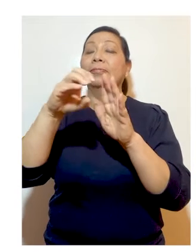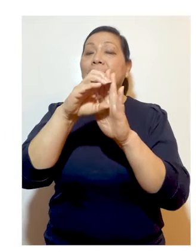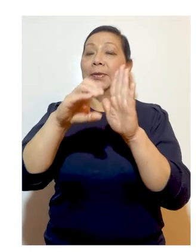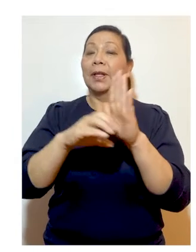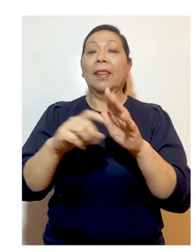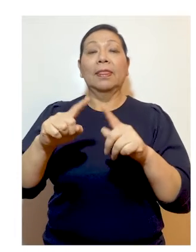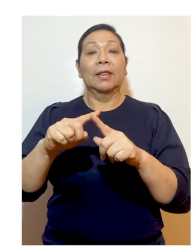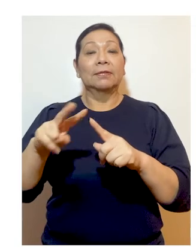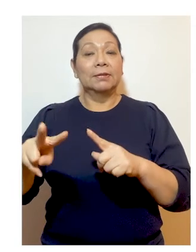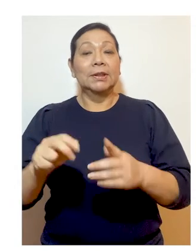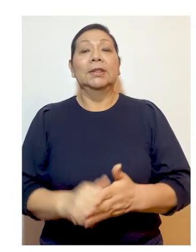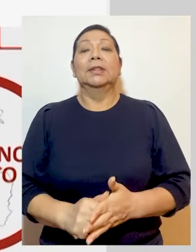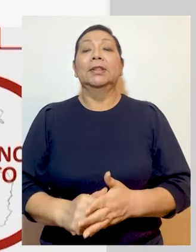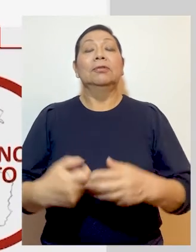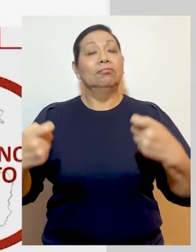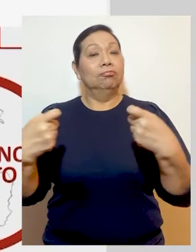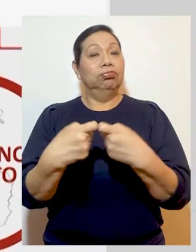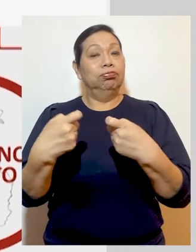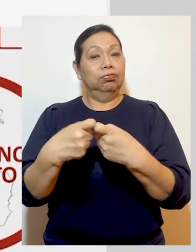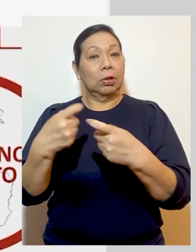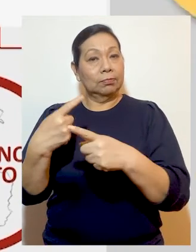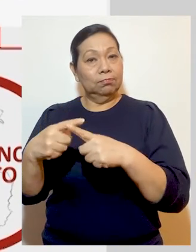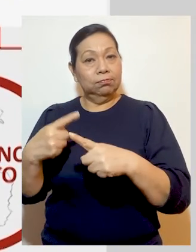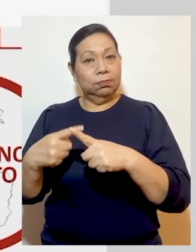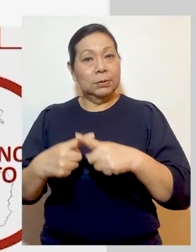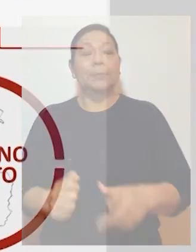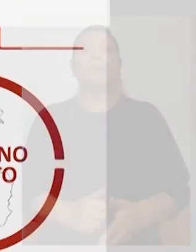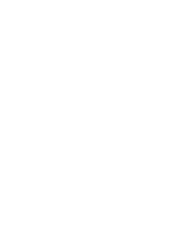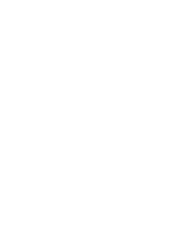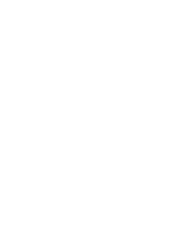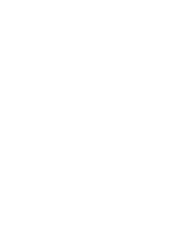Tribunal Constitucional TV y redes sociales.